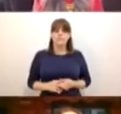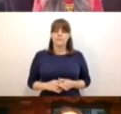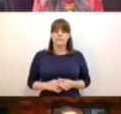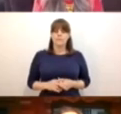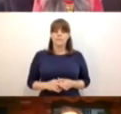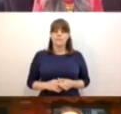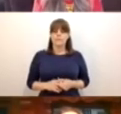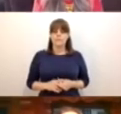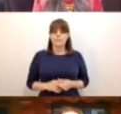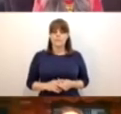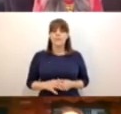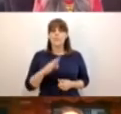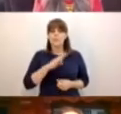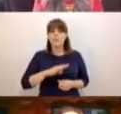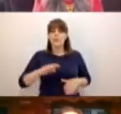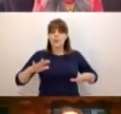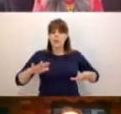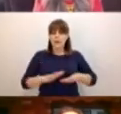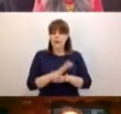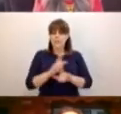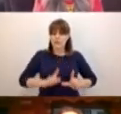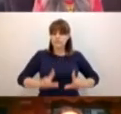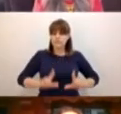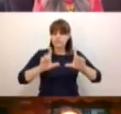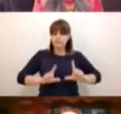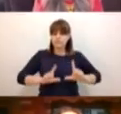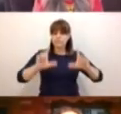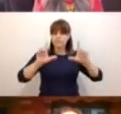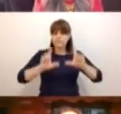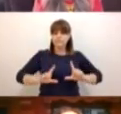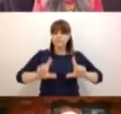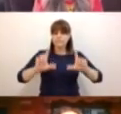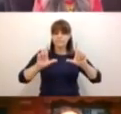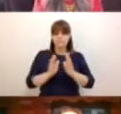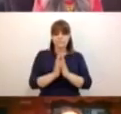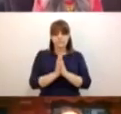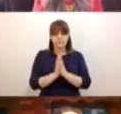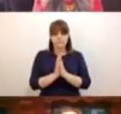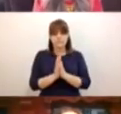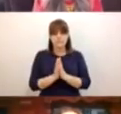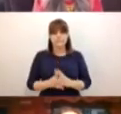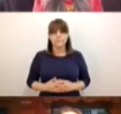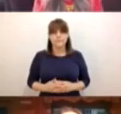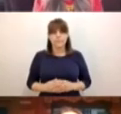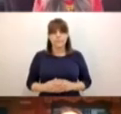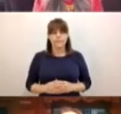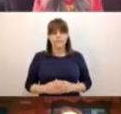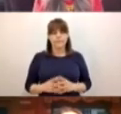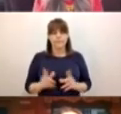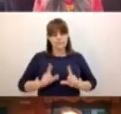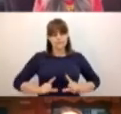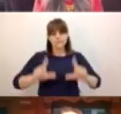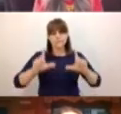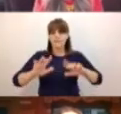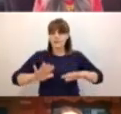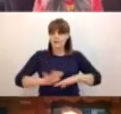Si me van cambiando, si me pueden cambiar la dipositiva, por favor.